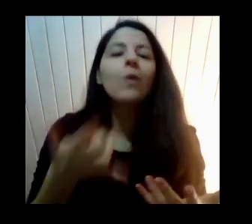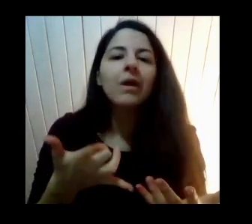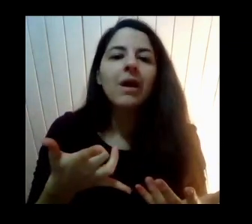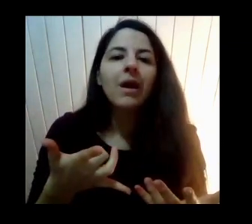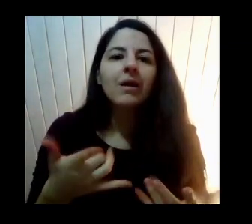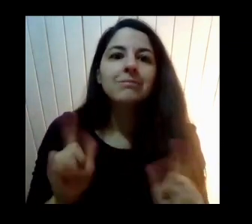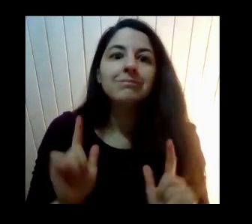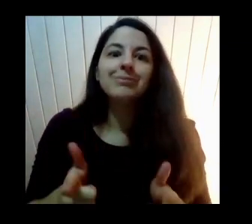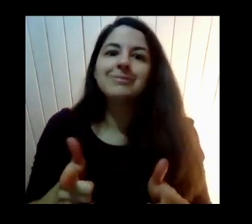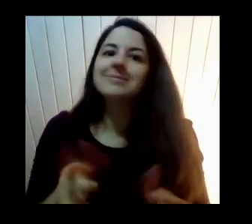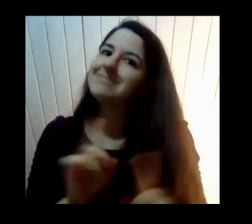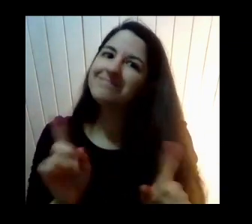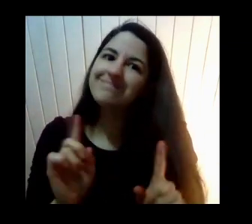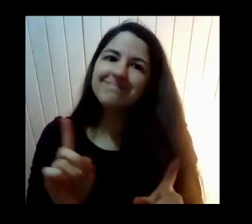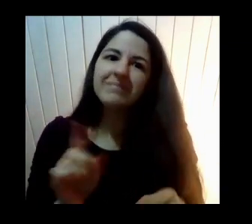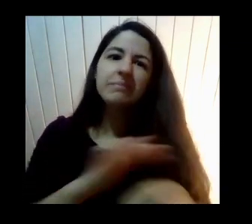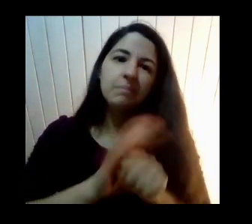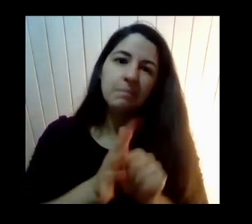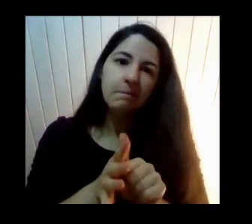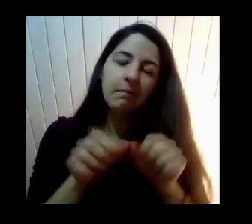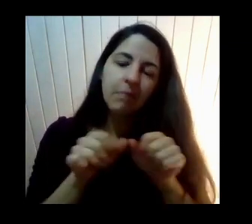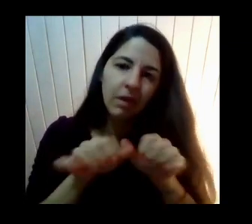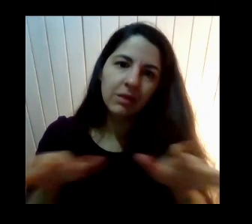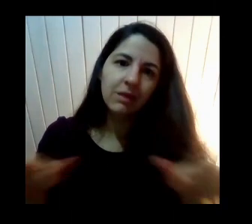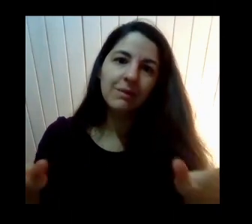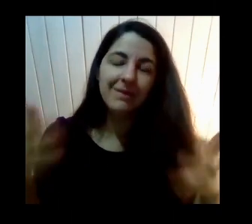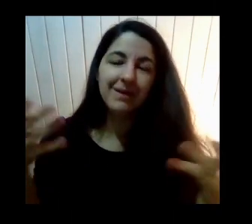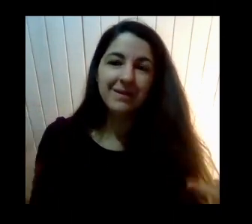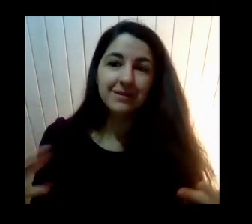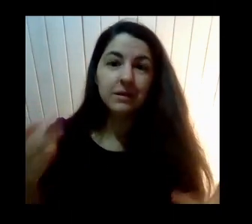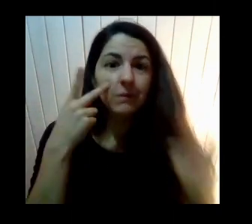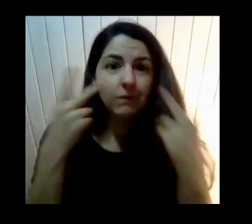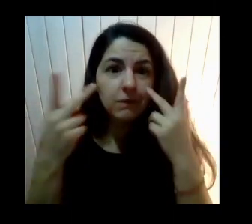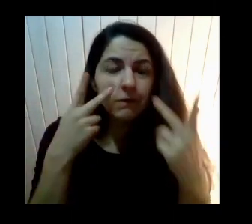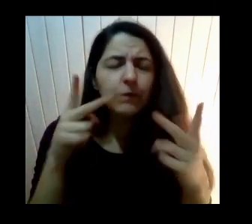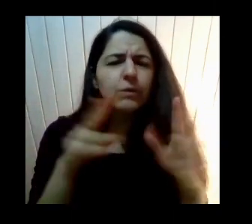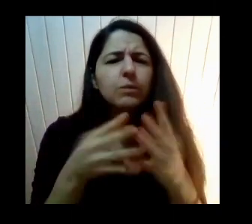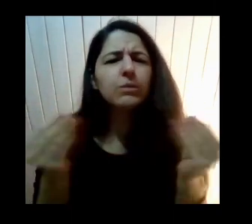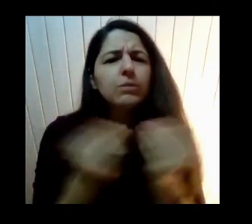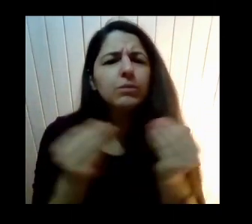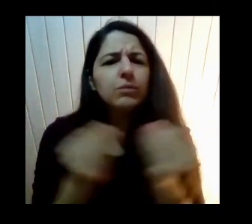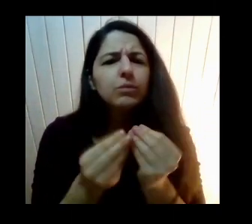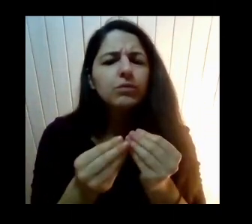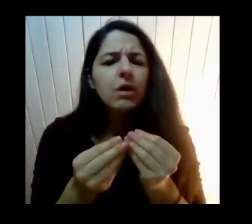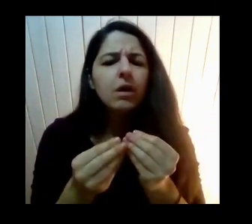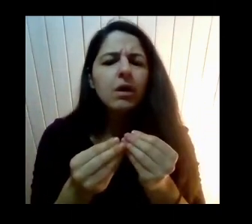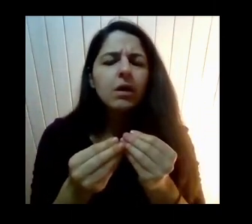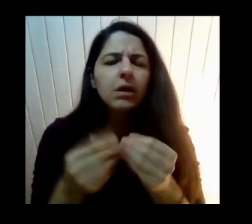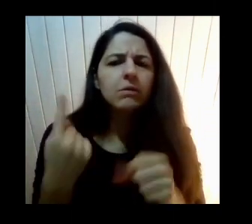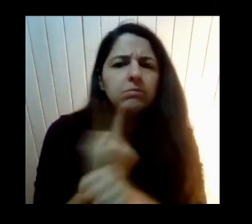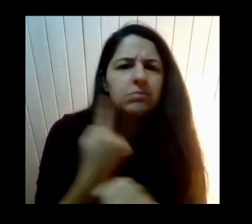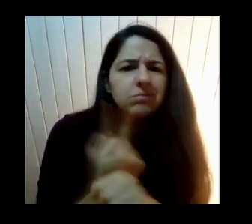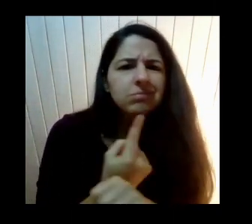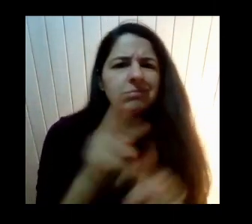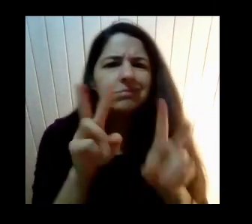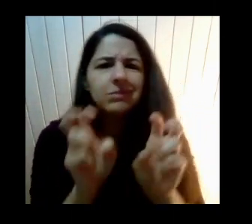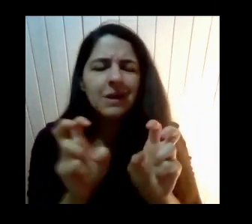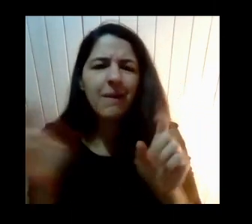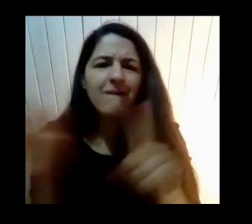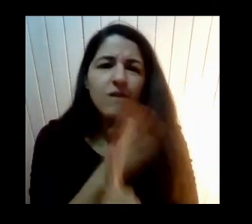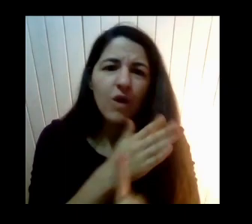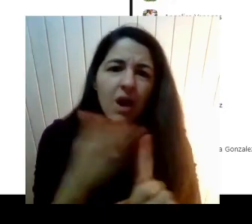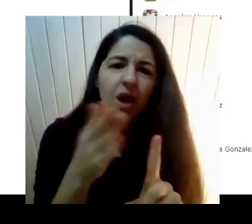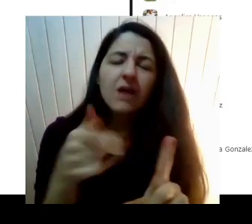Y hemos visto Muchas discusiones En torno a Cómo han subido Las cifras de violencia Hacia las mujeres Y